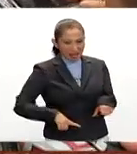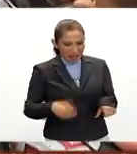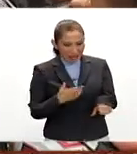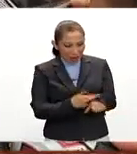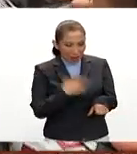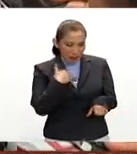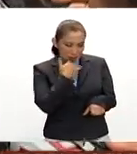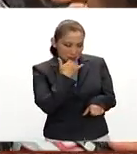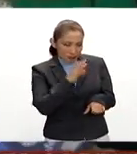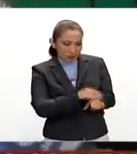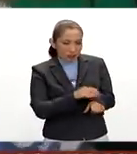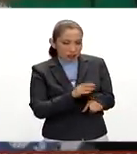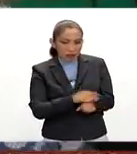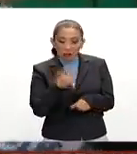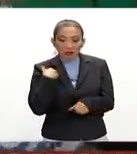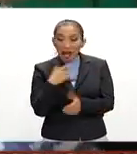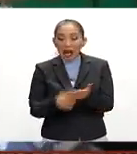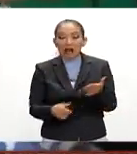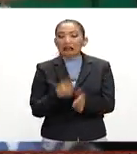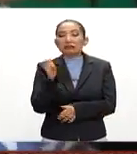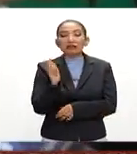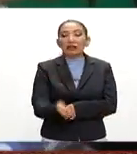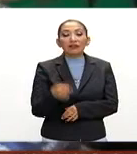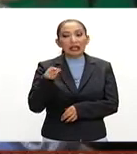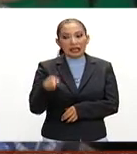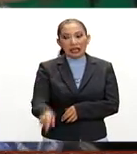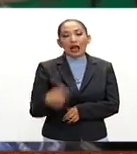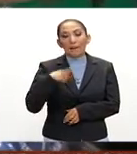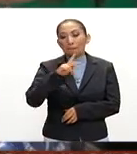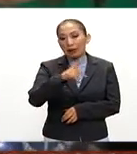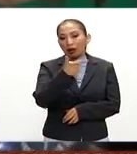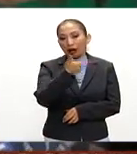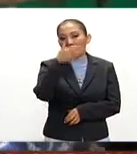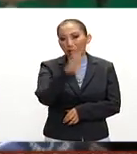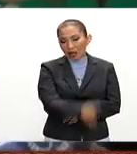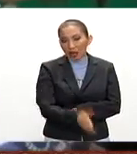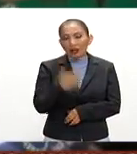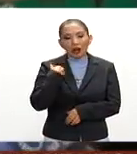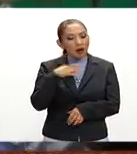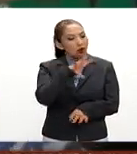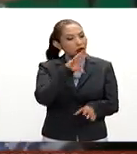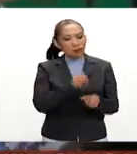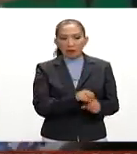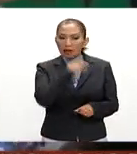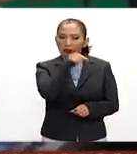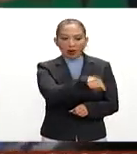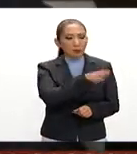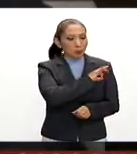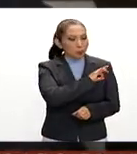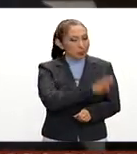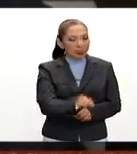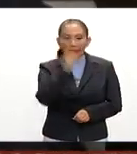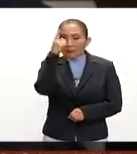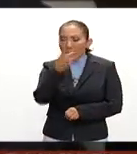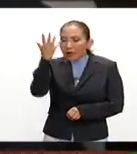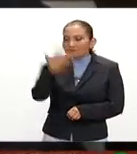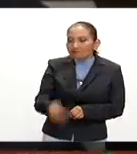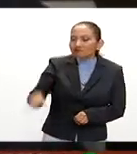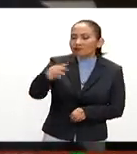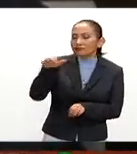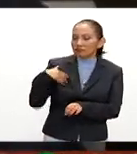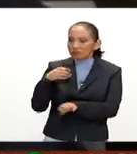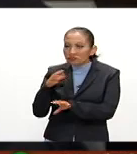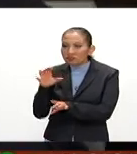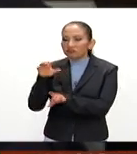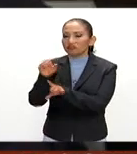como gobernador. ¿Qué quiere decir esto? Bueno, que la PGR está completamente facultada para ejercer la